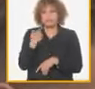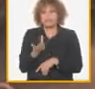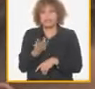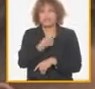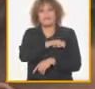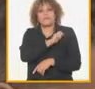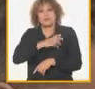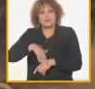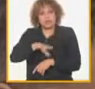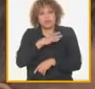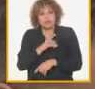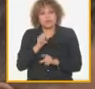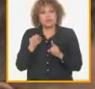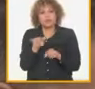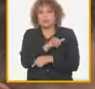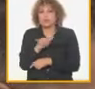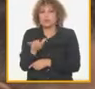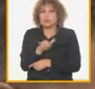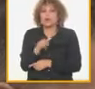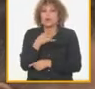población que tiene que